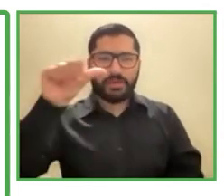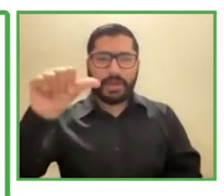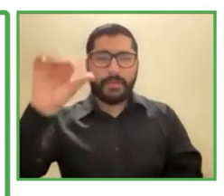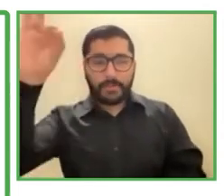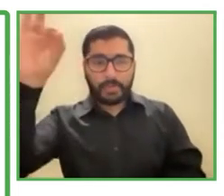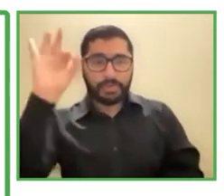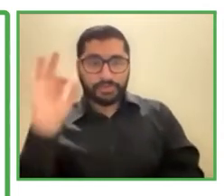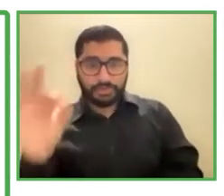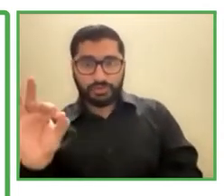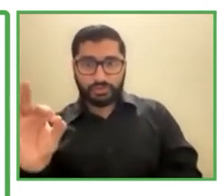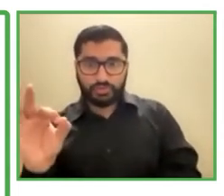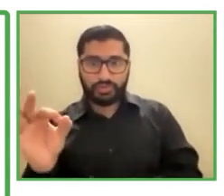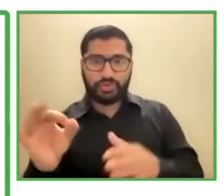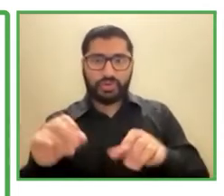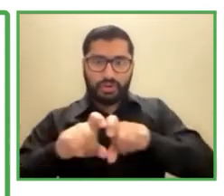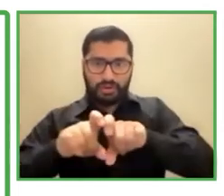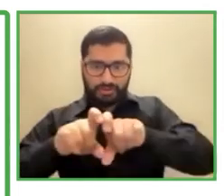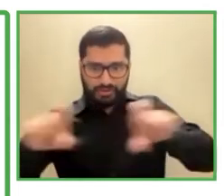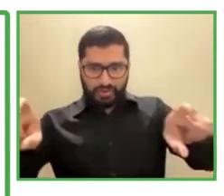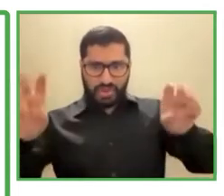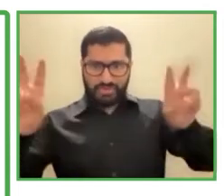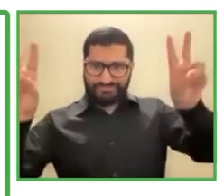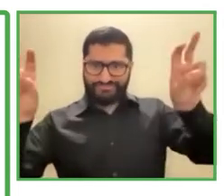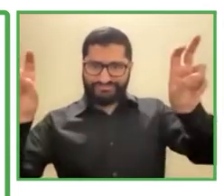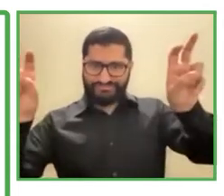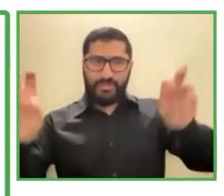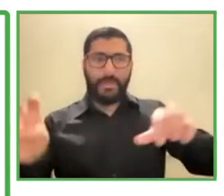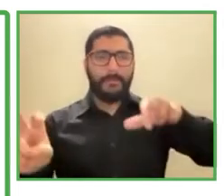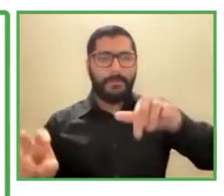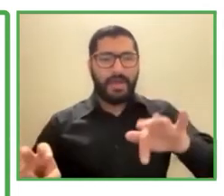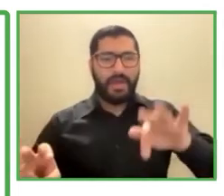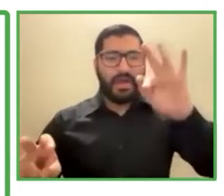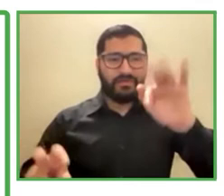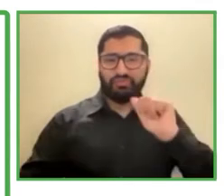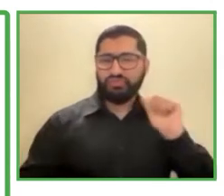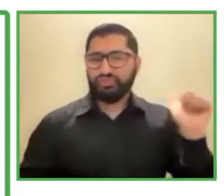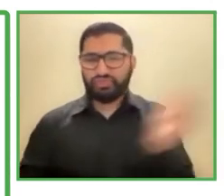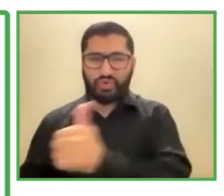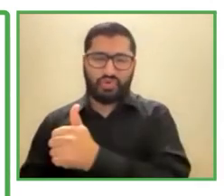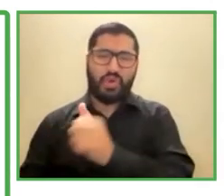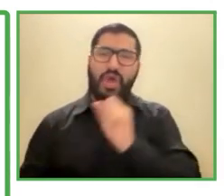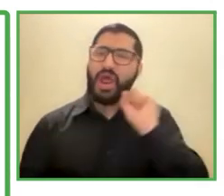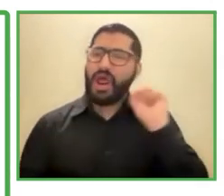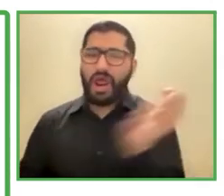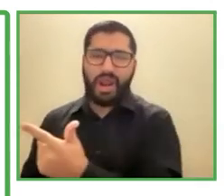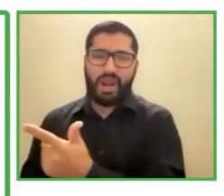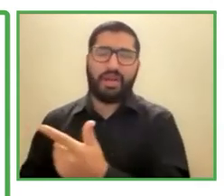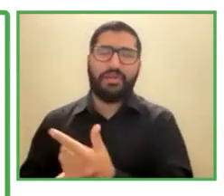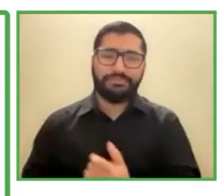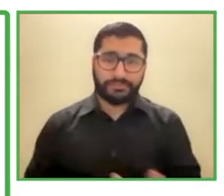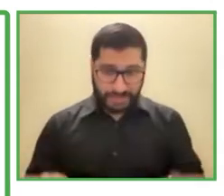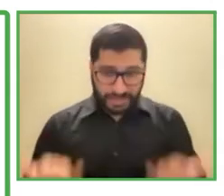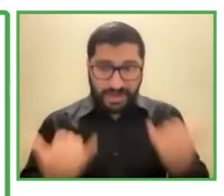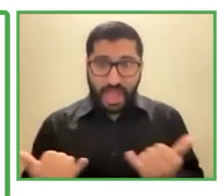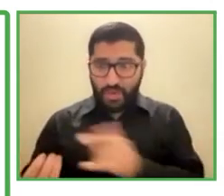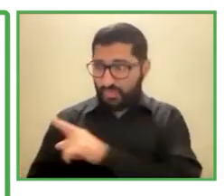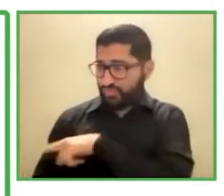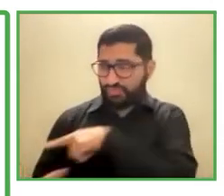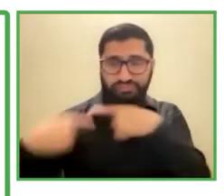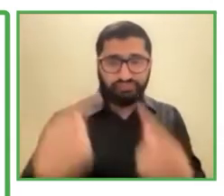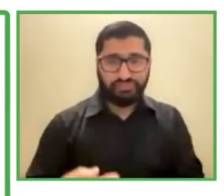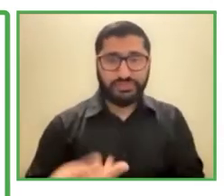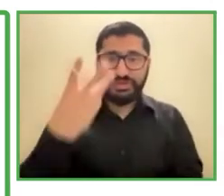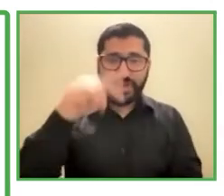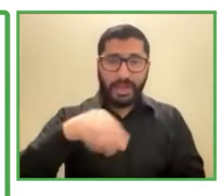inclusión. Hoy día, ¿no es cierto?, 52 personas de 3.231, que fue la dotación del año 2020, son personas con